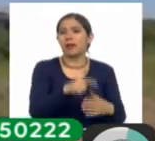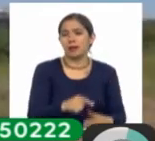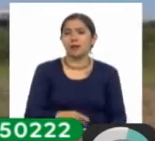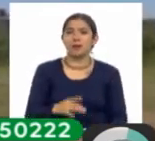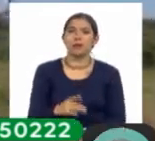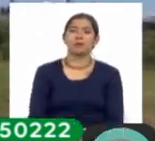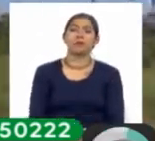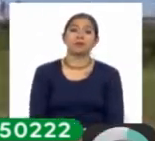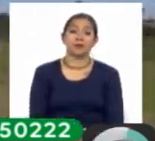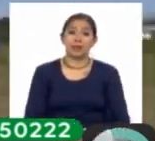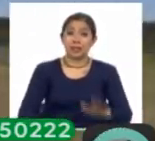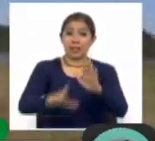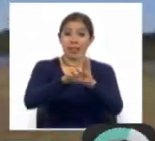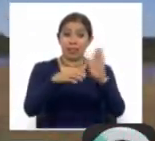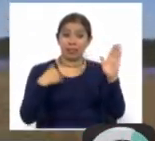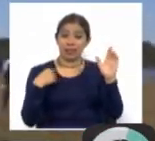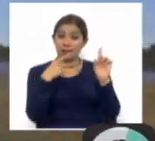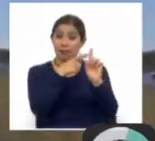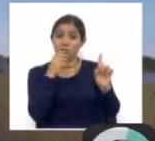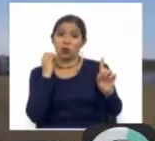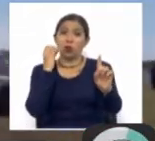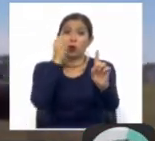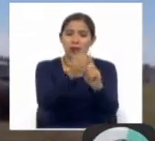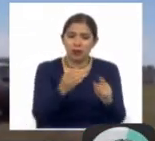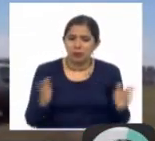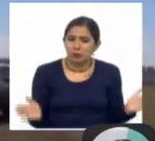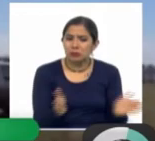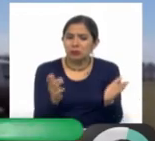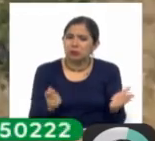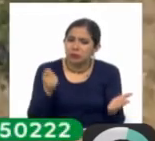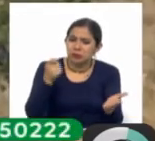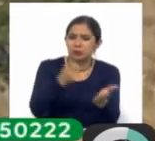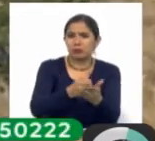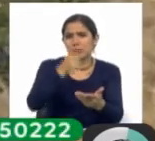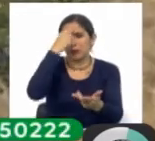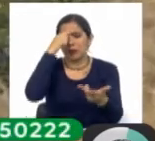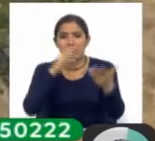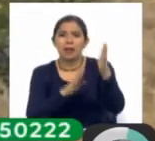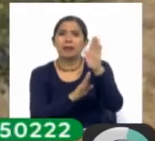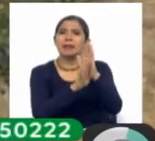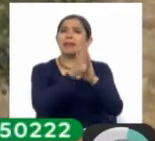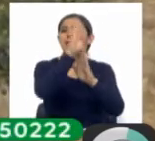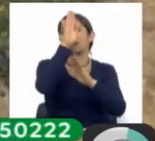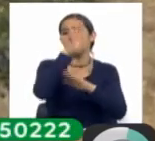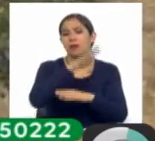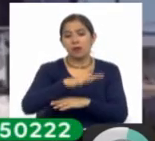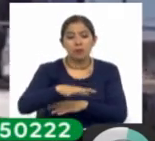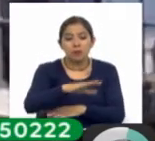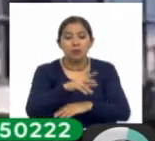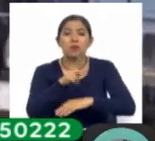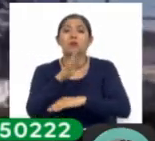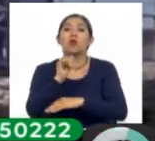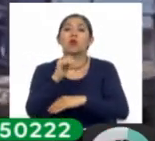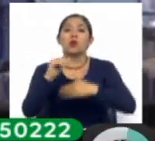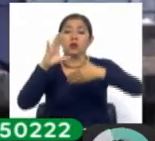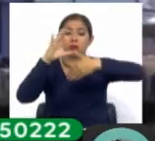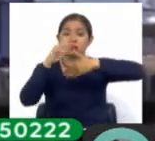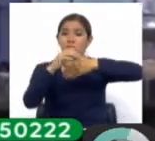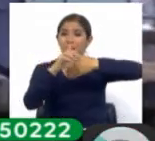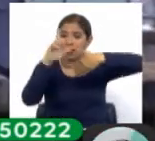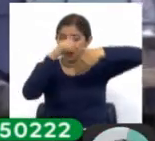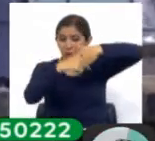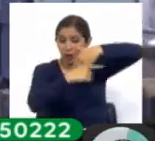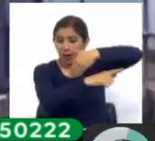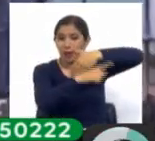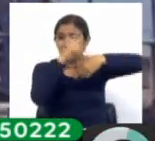Bolivia. La ley tiene como objetivos promover inversiones que permitan el desarrollo de Puerto Butch y otros nuevos puertos en la provincia Germán-Buch para el